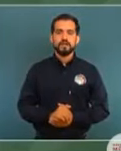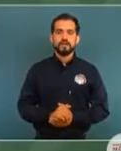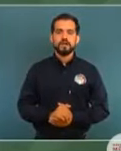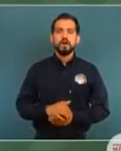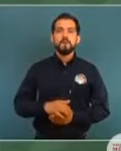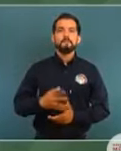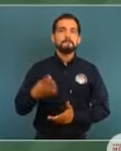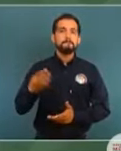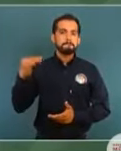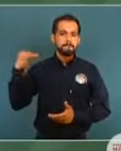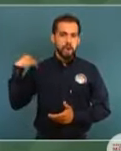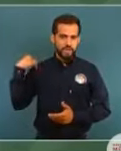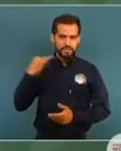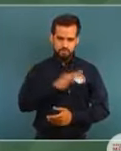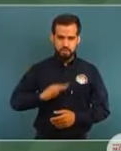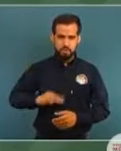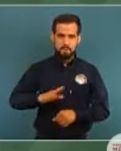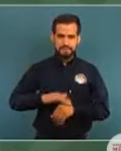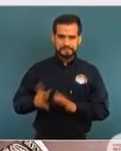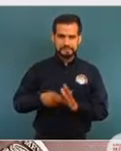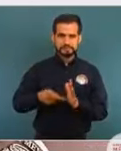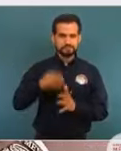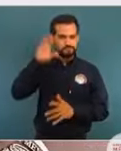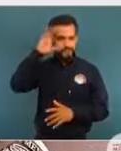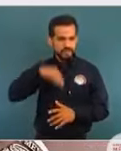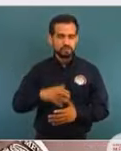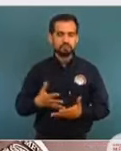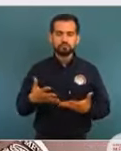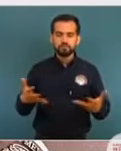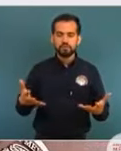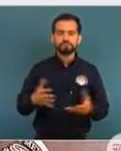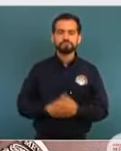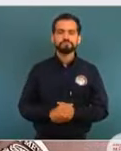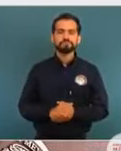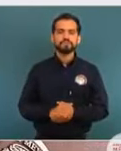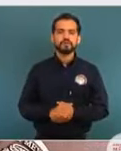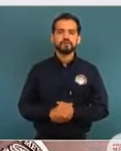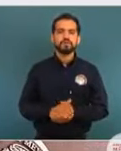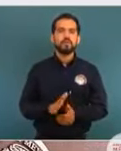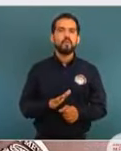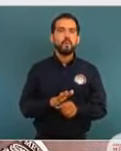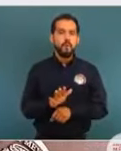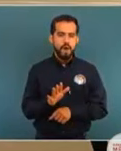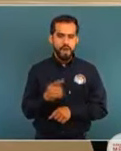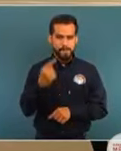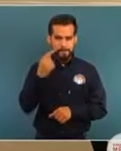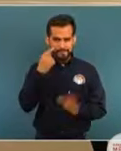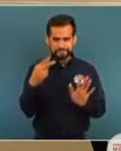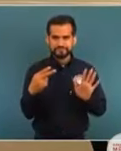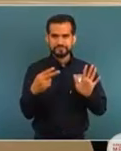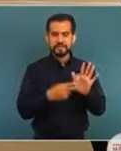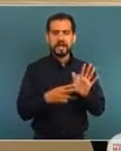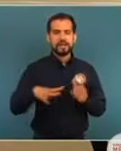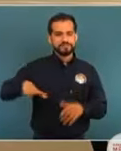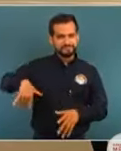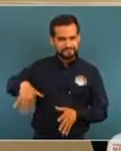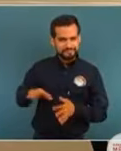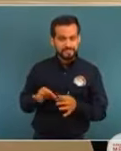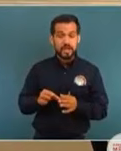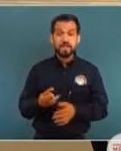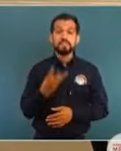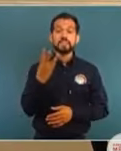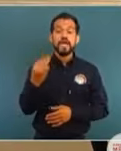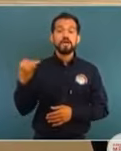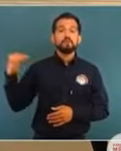En municipios de mayor incidencia delictiva, aquí es lo que mencionaba al inicio, los